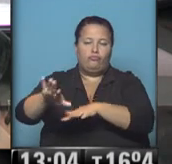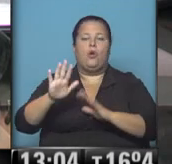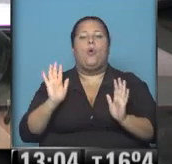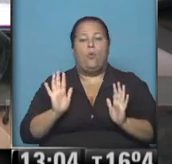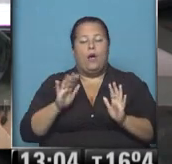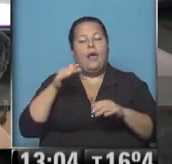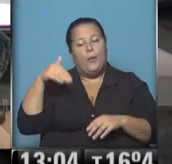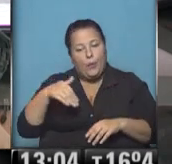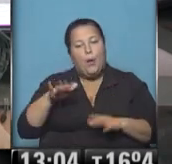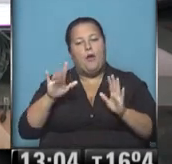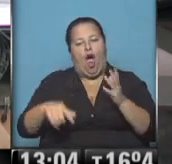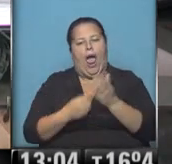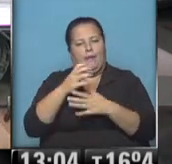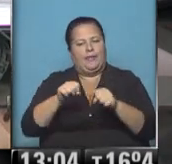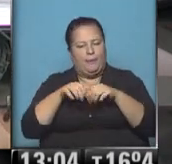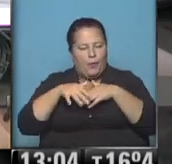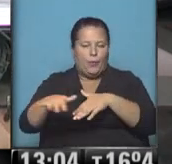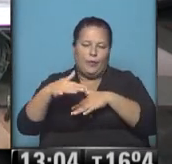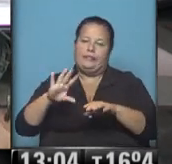bueno, con lentitud, pero desde esta mañana, complicada la situación.